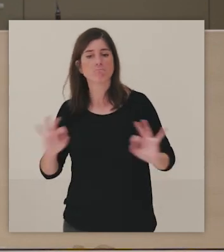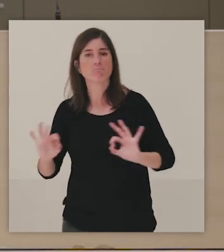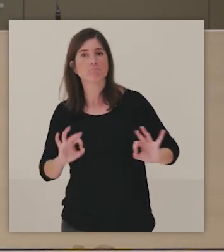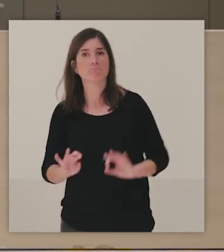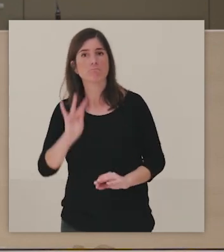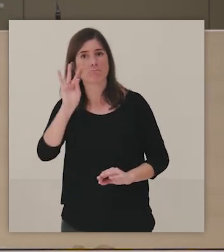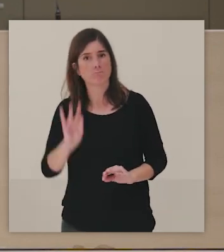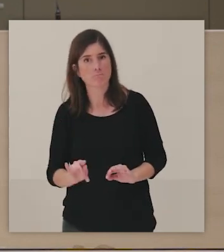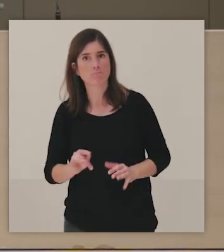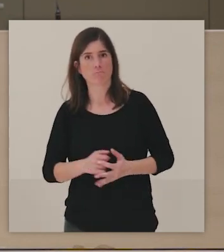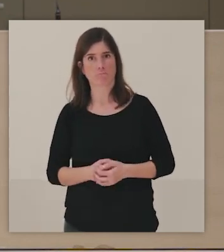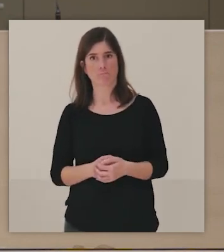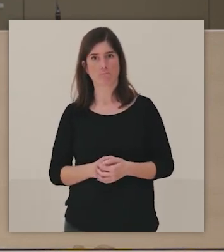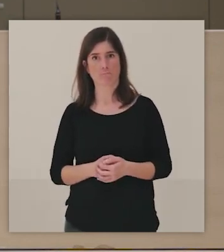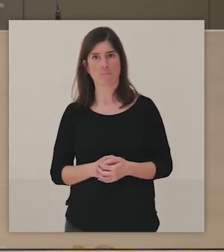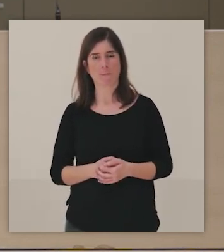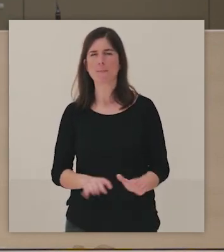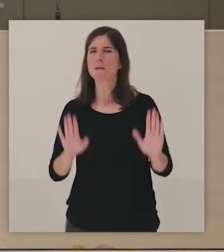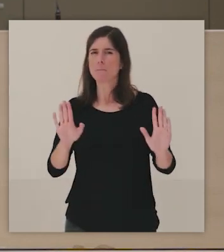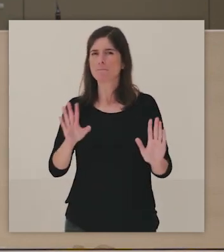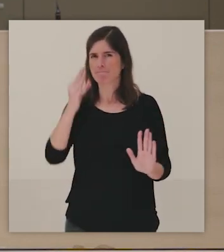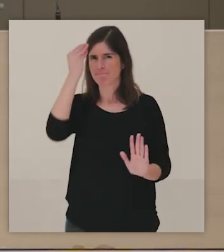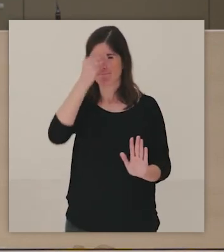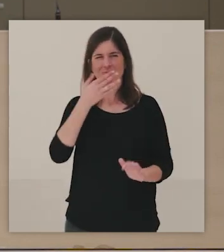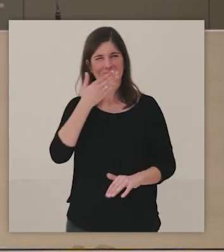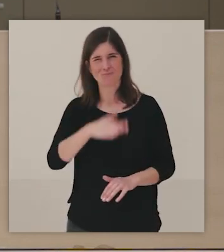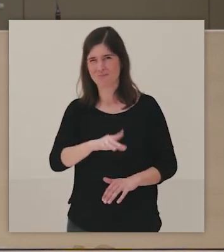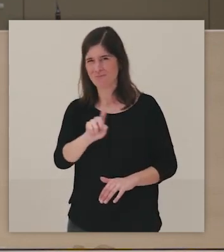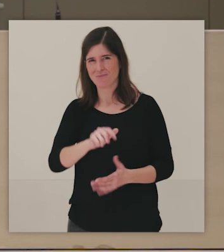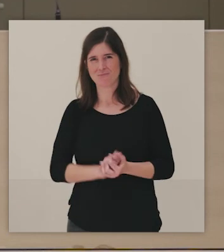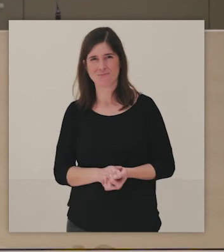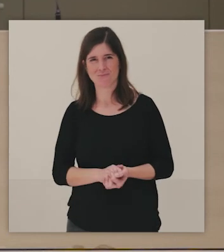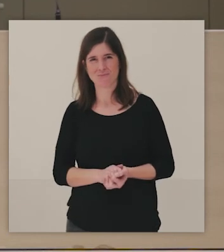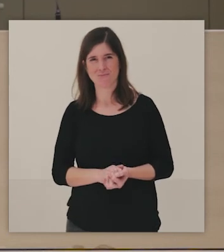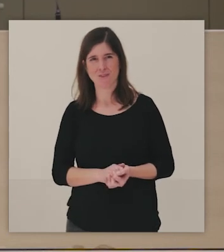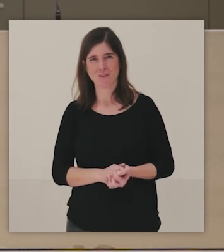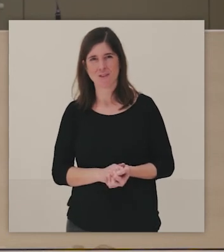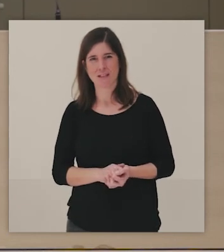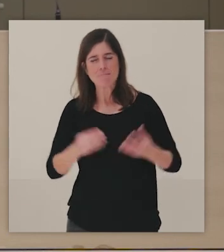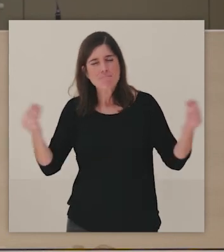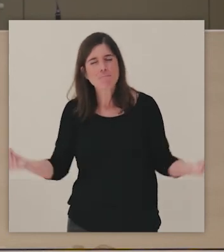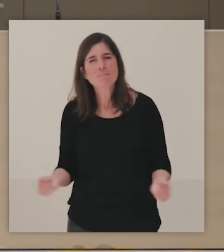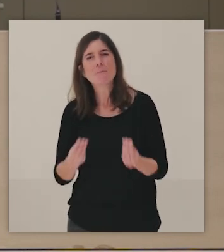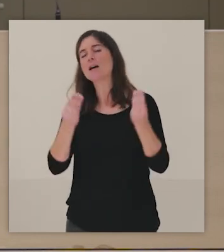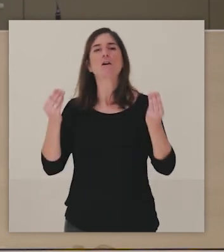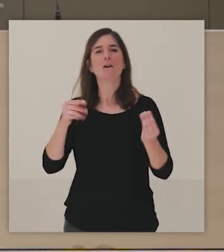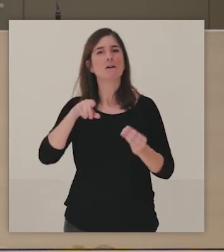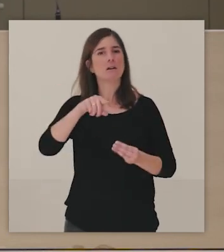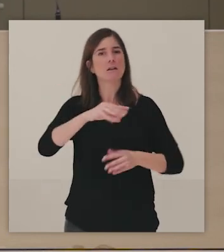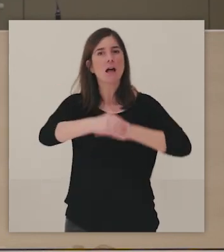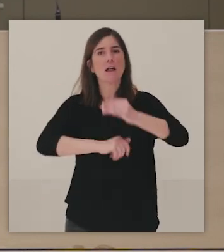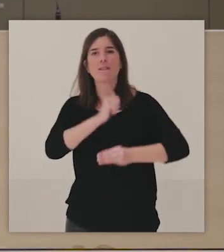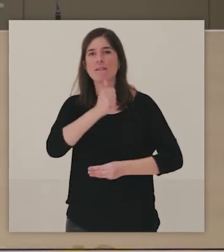o quienes hablamos de la iconografía, pero creo que no. O sea, que el proyecto tiene sentido si lo hacemos